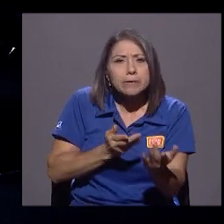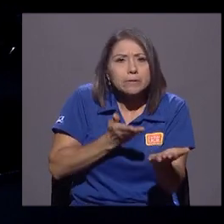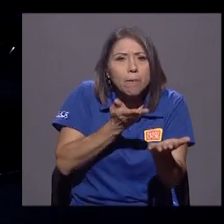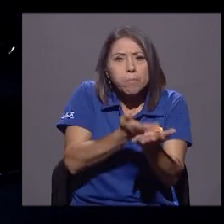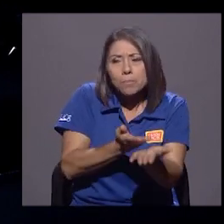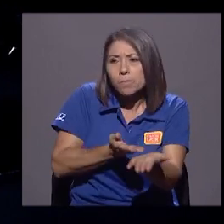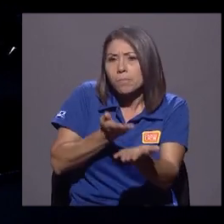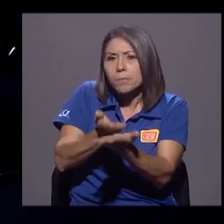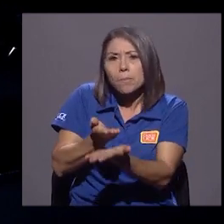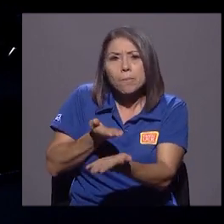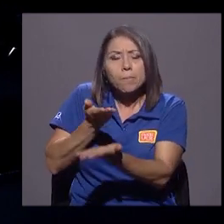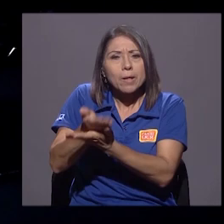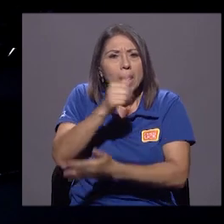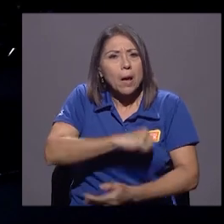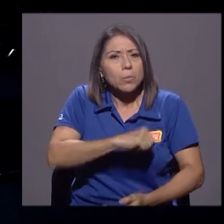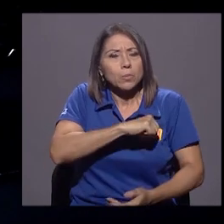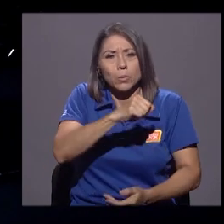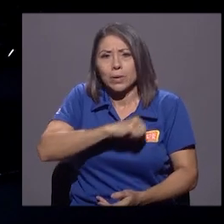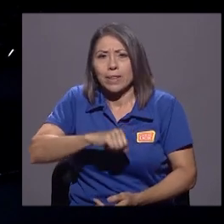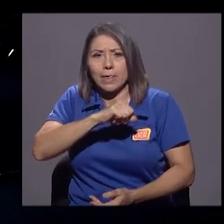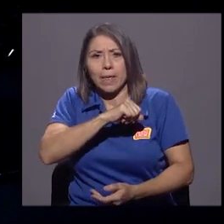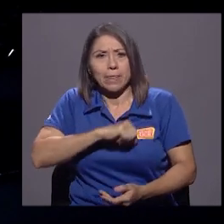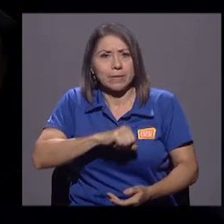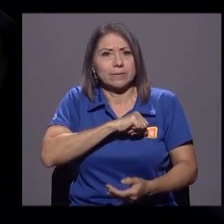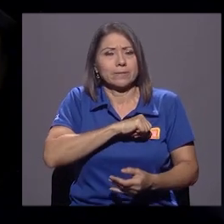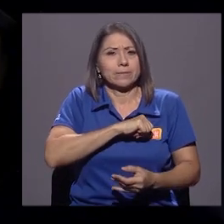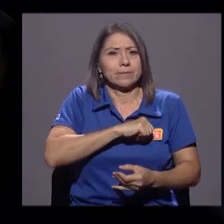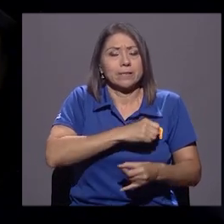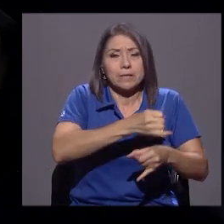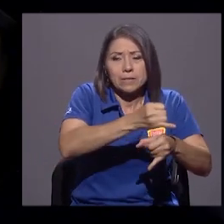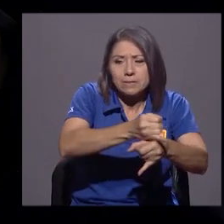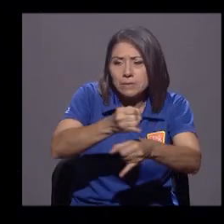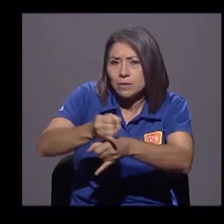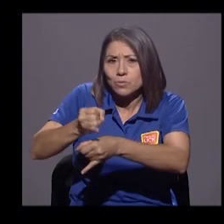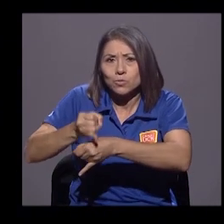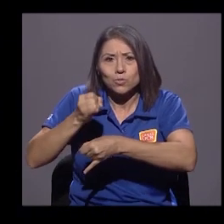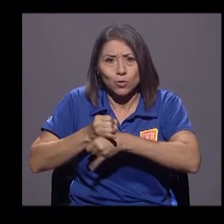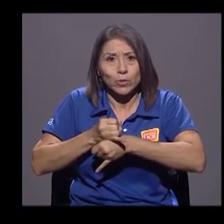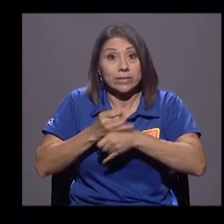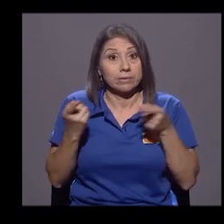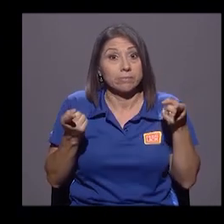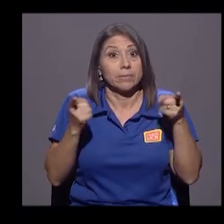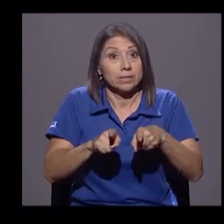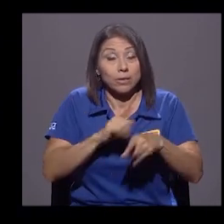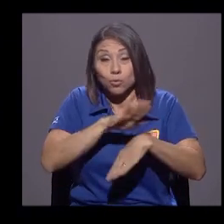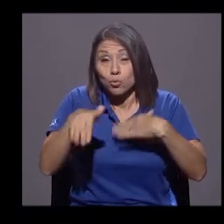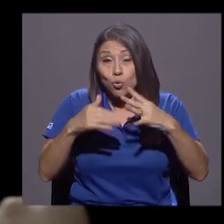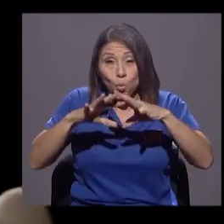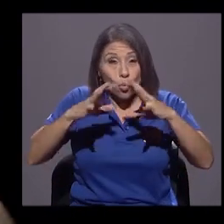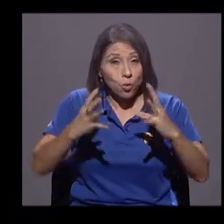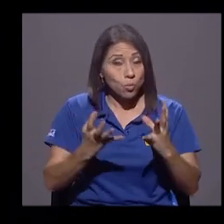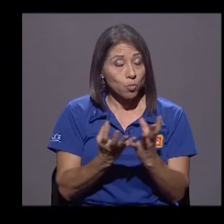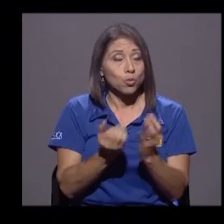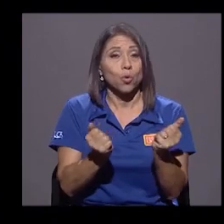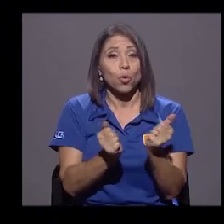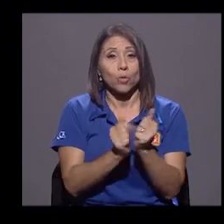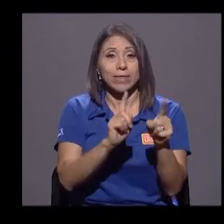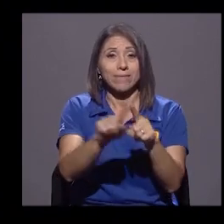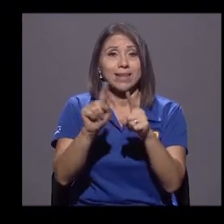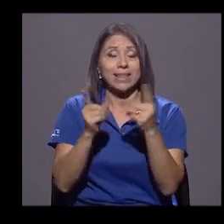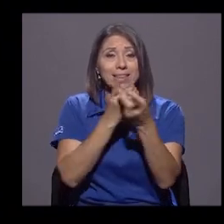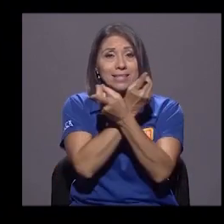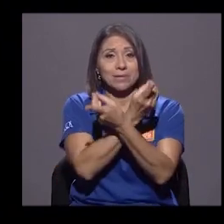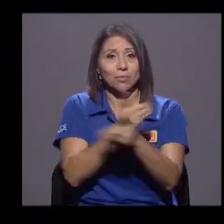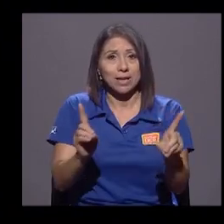instituciones que están viviendo las democracias en todo el mundo, tenemos la urgencia, no ya la